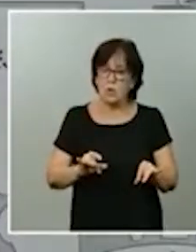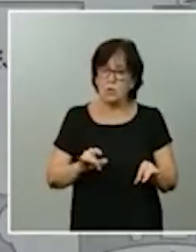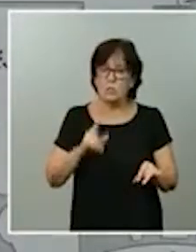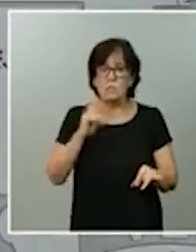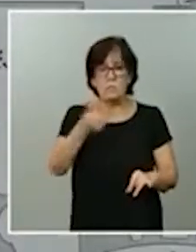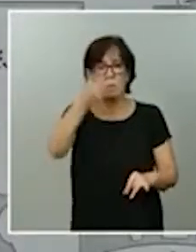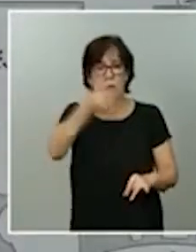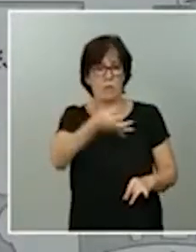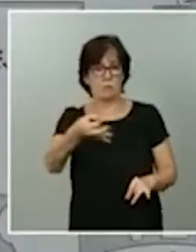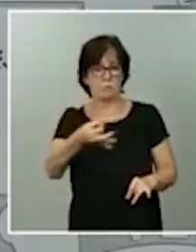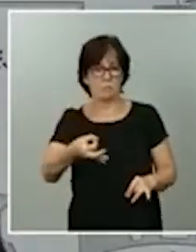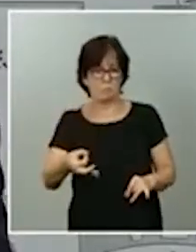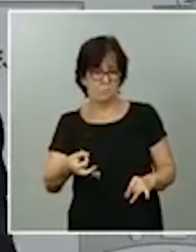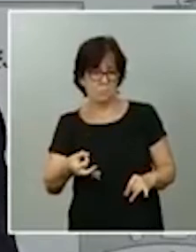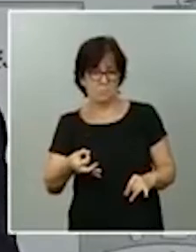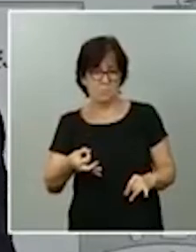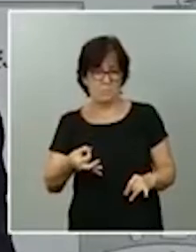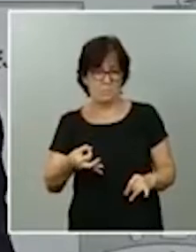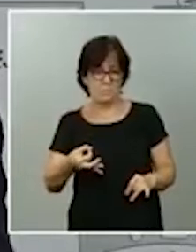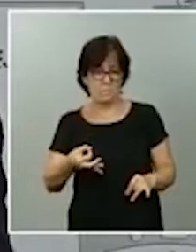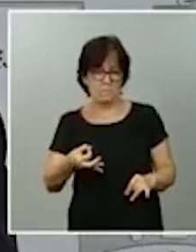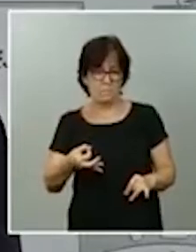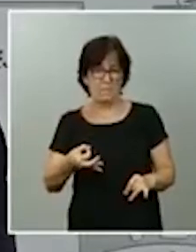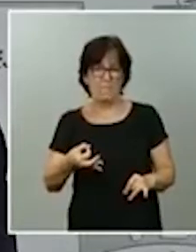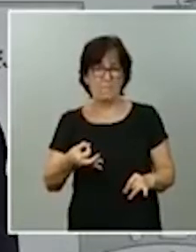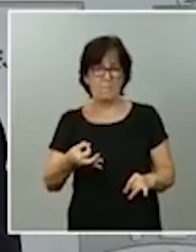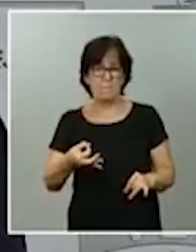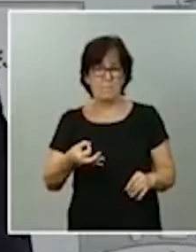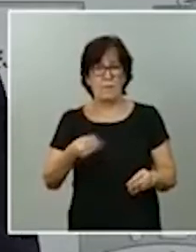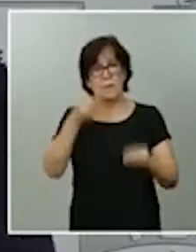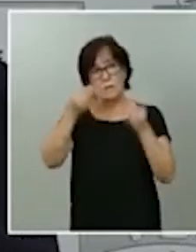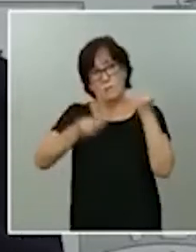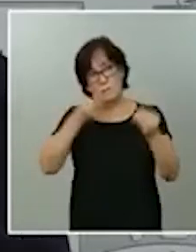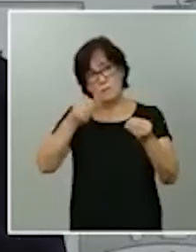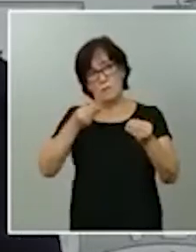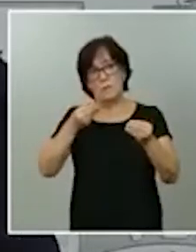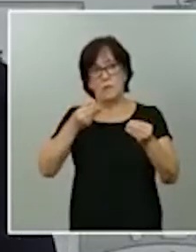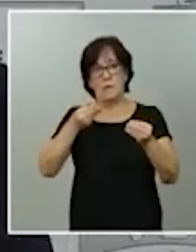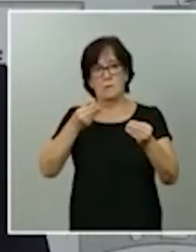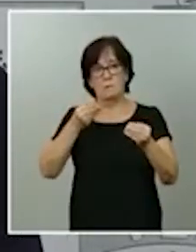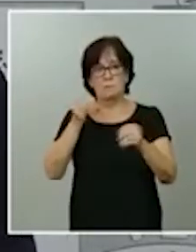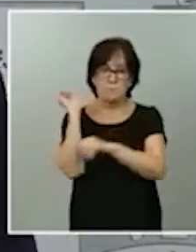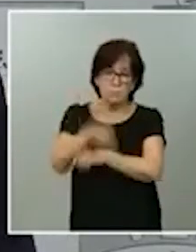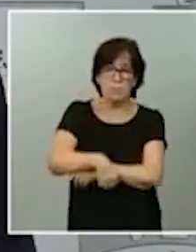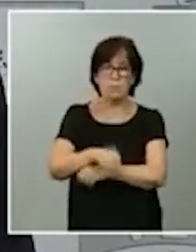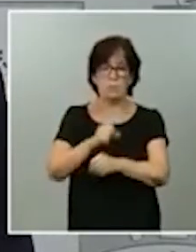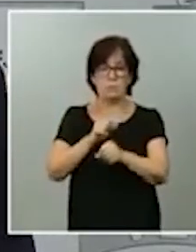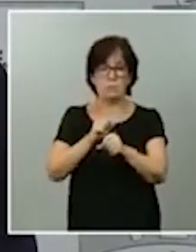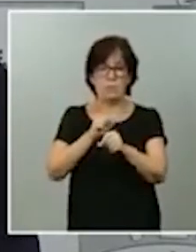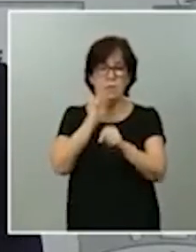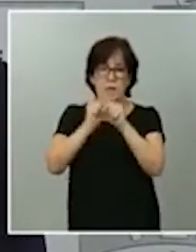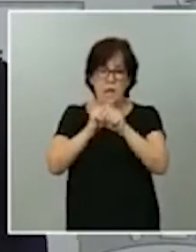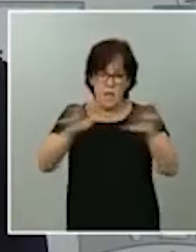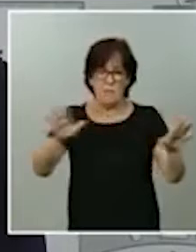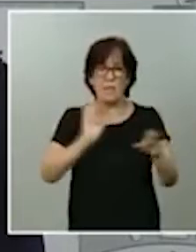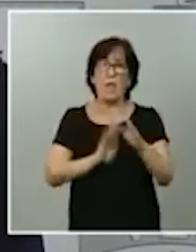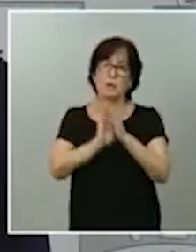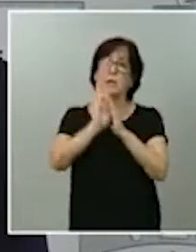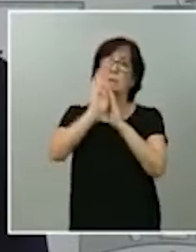otros territorios a la hora de combatir el virus y de aplacar, digamos, la curva de contagios.